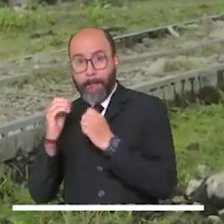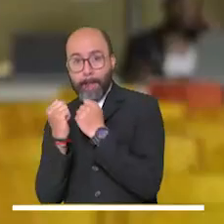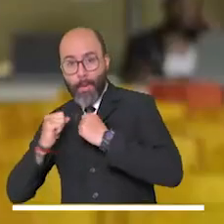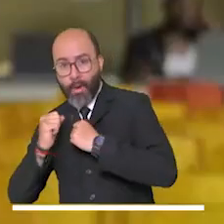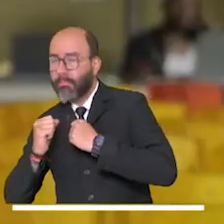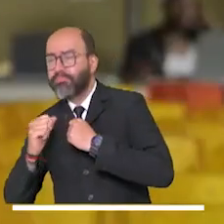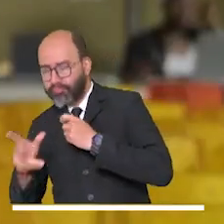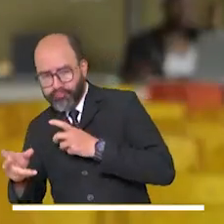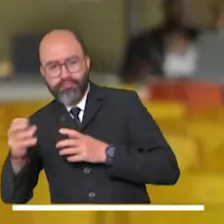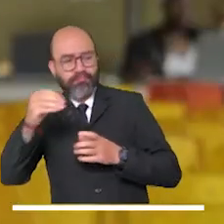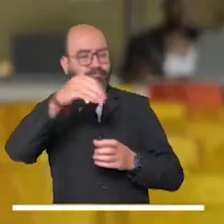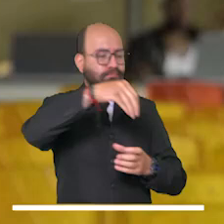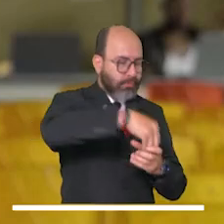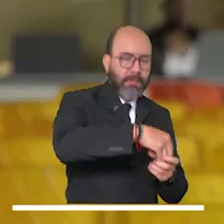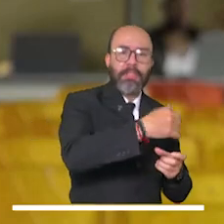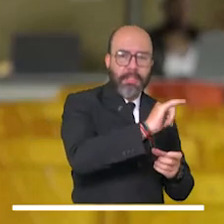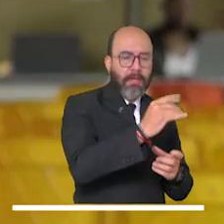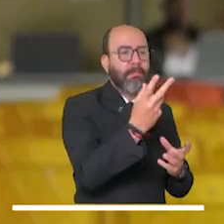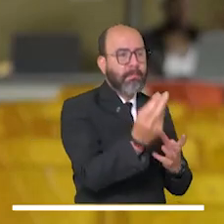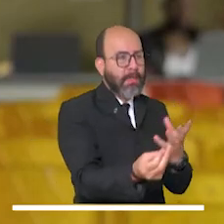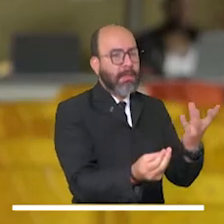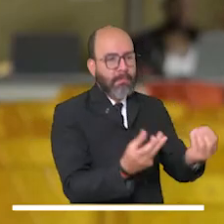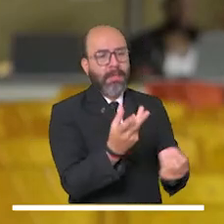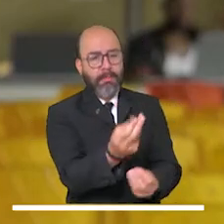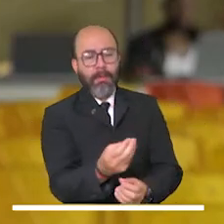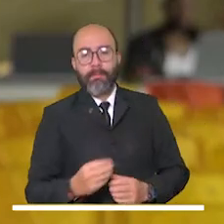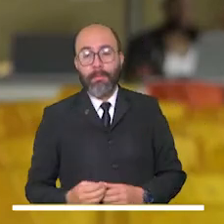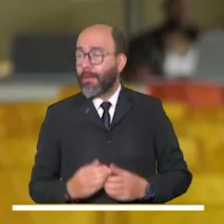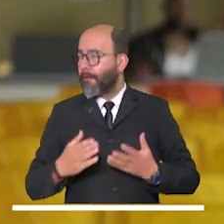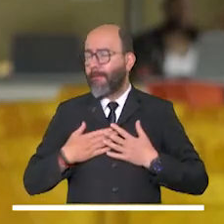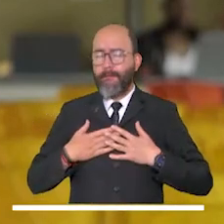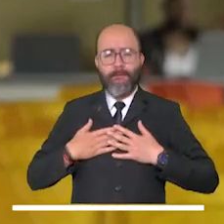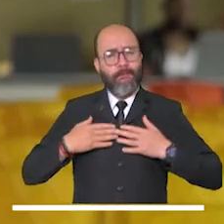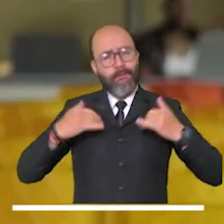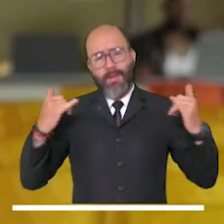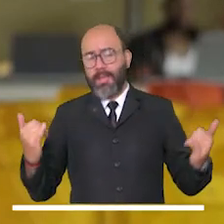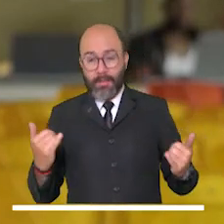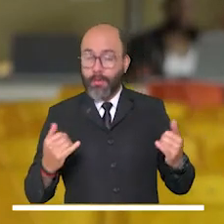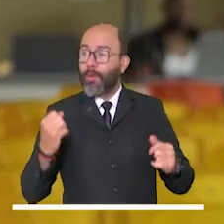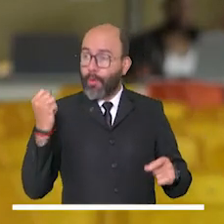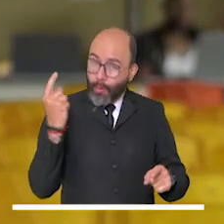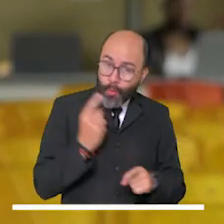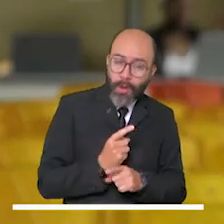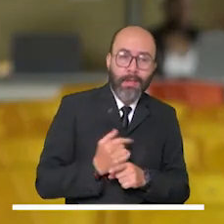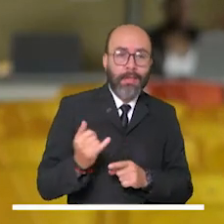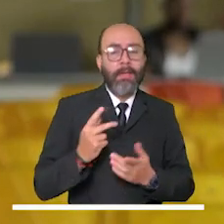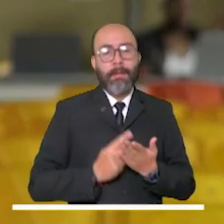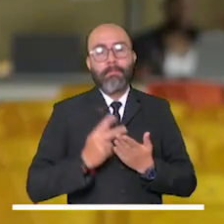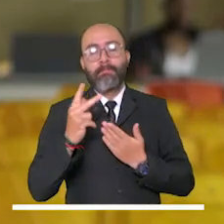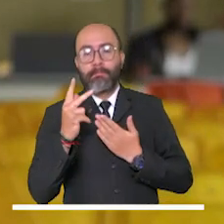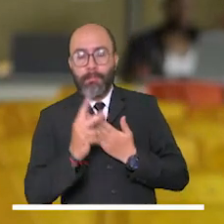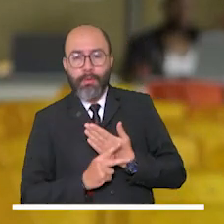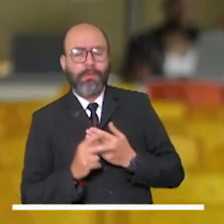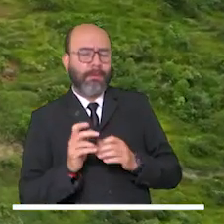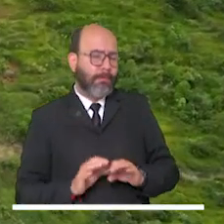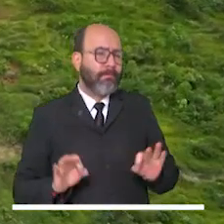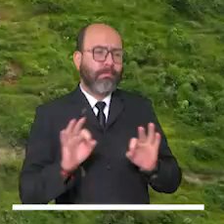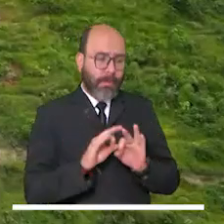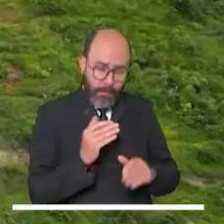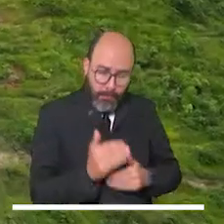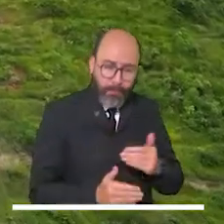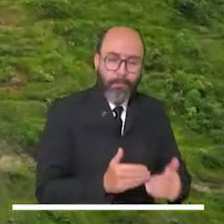resguardos. En este momento muy feliz toda la entidad que cumple este proyecto que está en proceso.